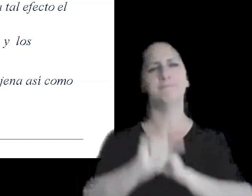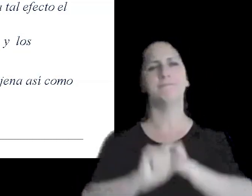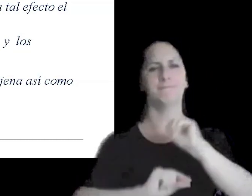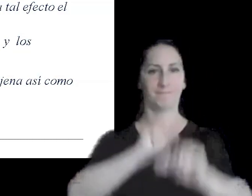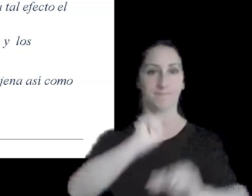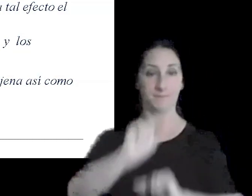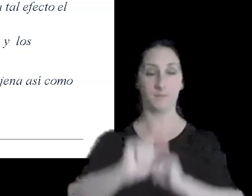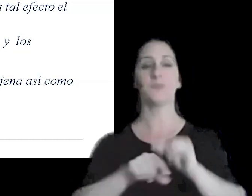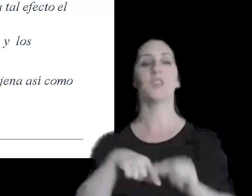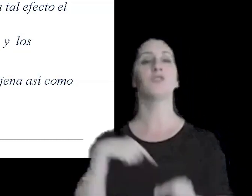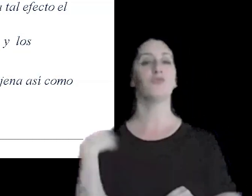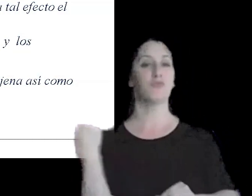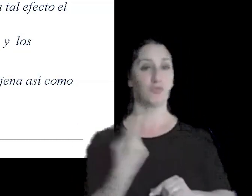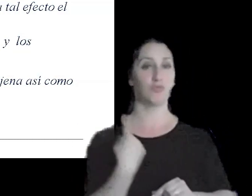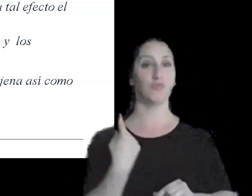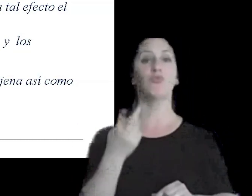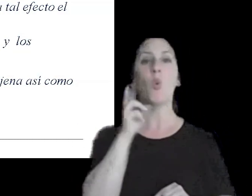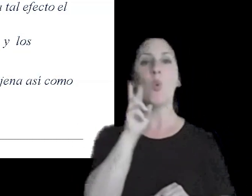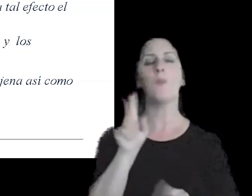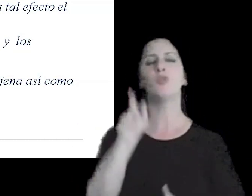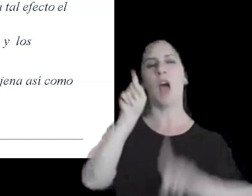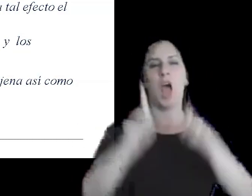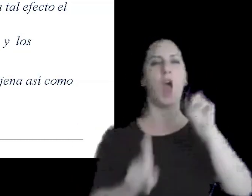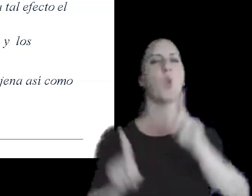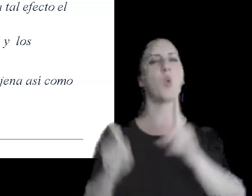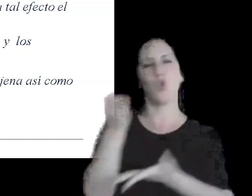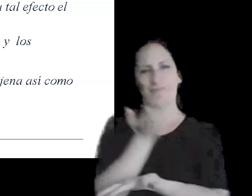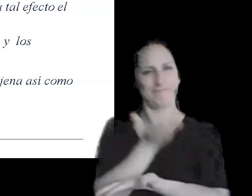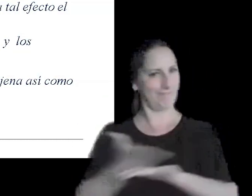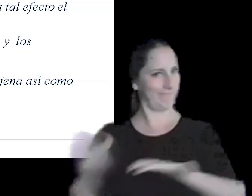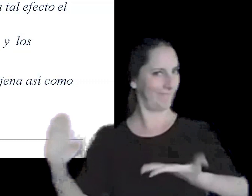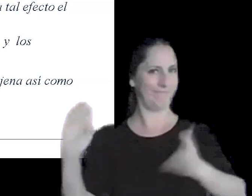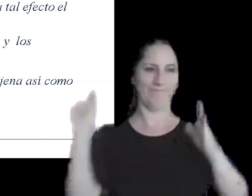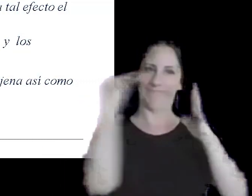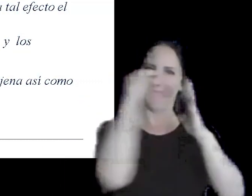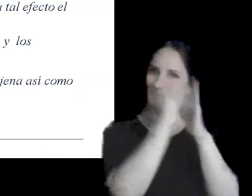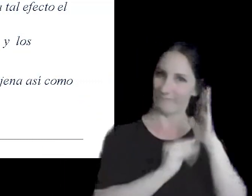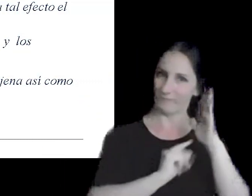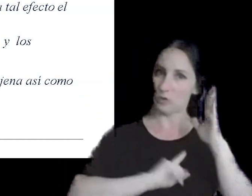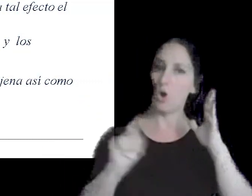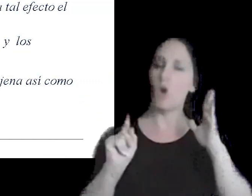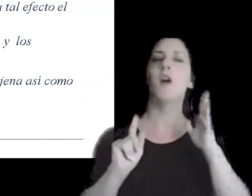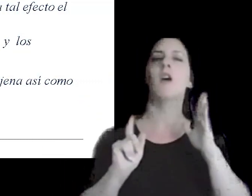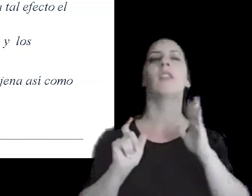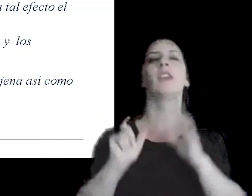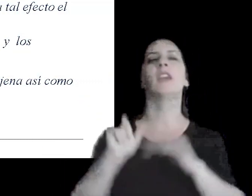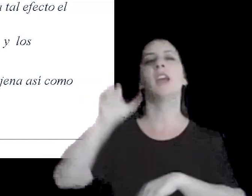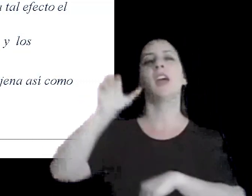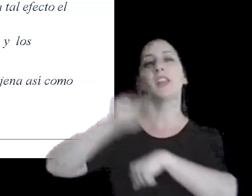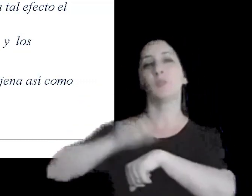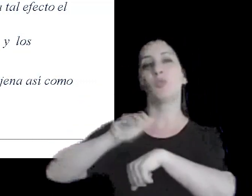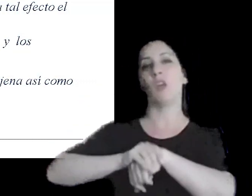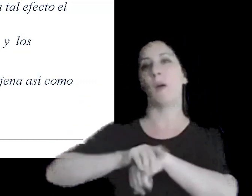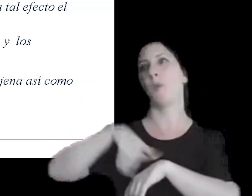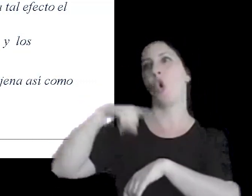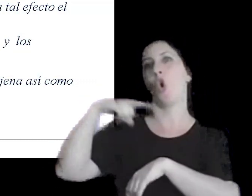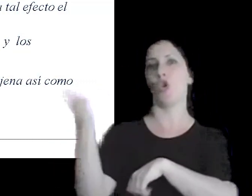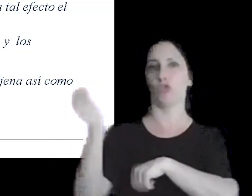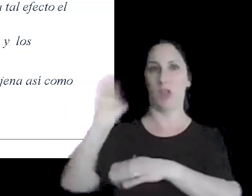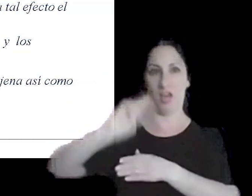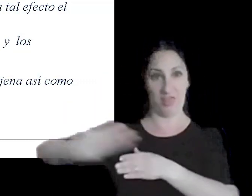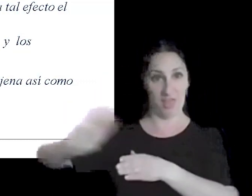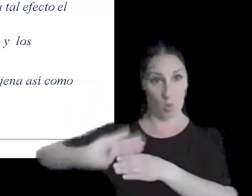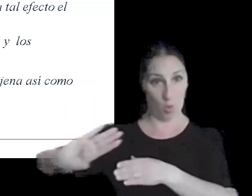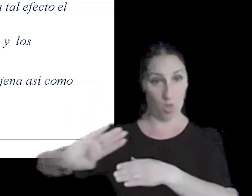encontramos que quedan excluidos de esta opción los responsables por deuda ajena con lo cual si hablamos